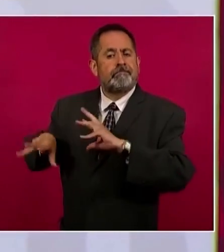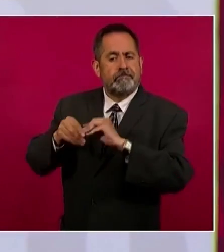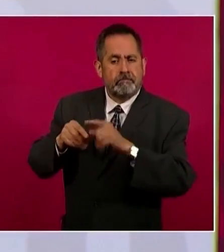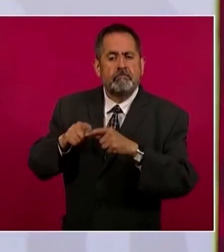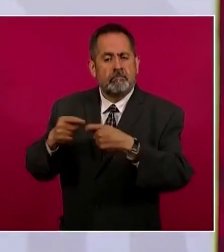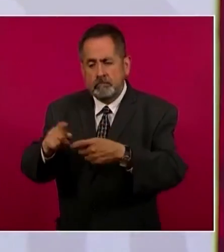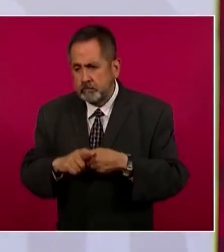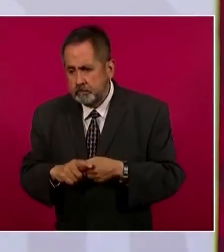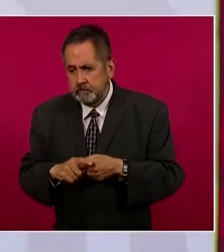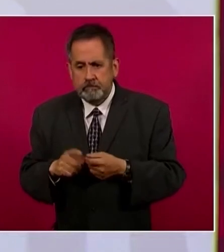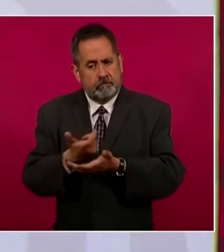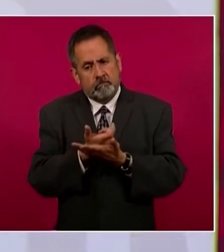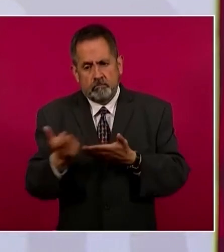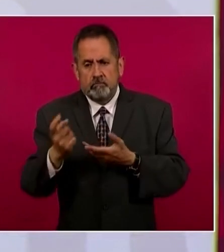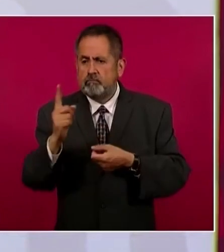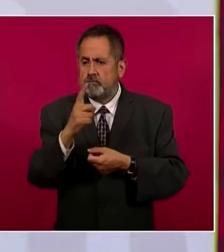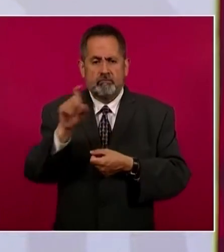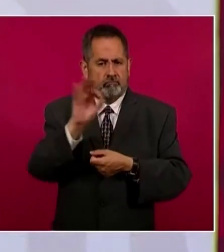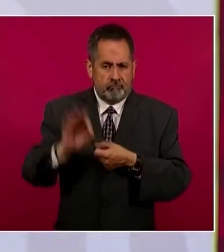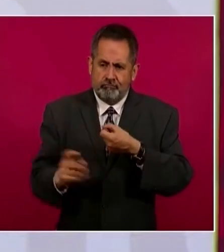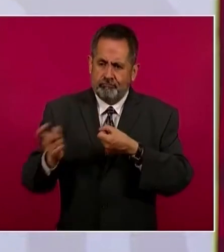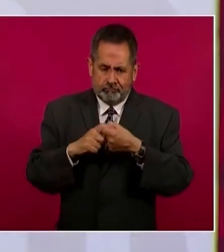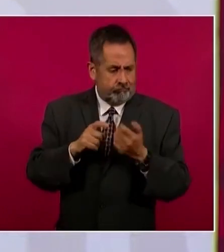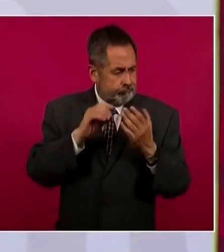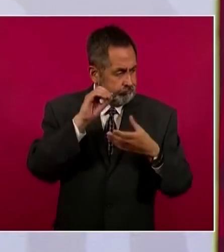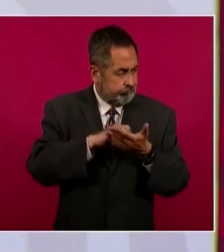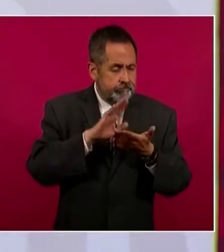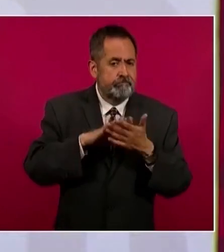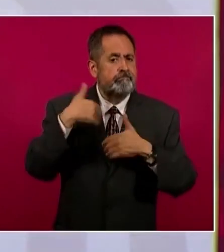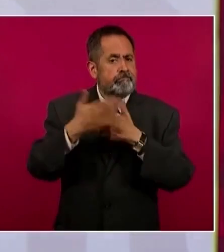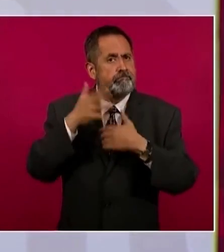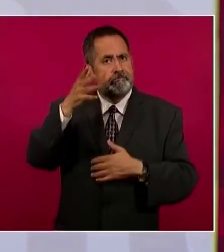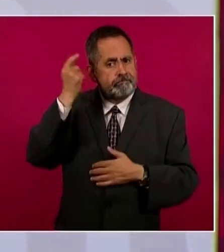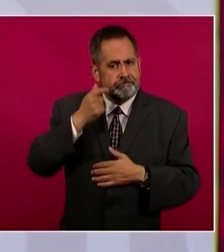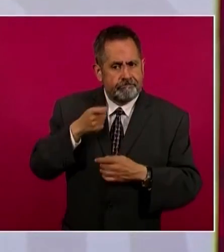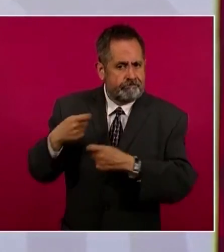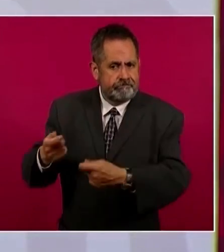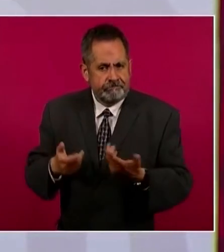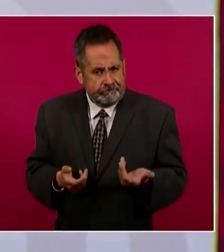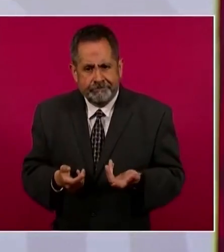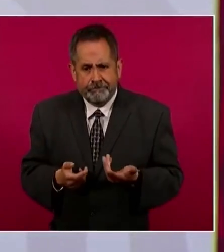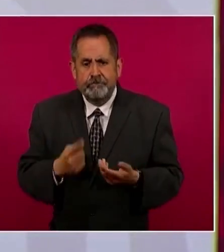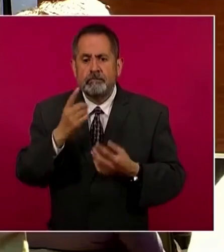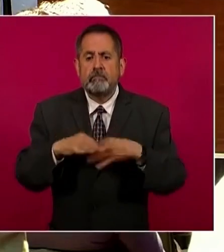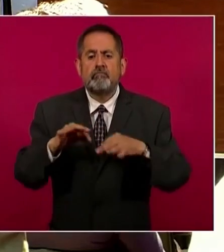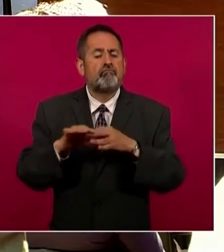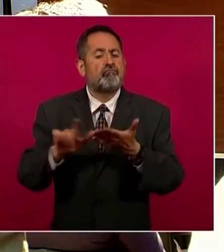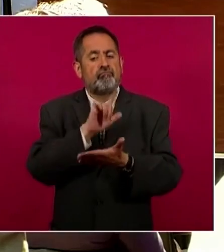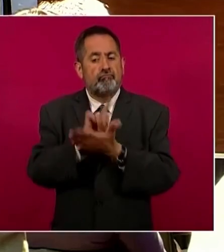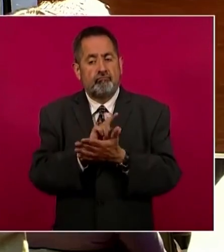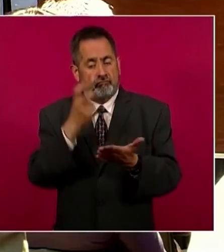el darlos de alta con el 100 por ciento de sus ingresos, pero al mismo tiempo comprometernos a respetar la ley, de tal manera que